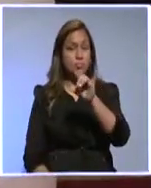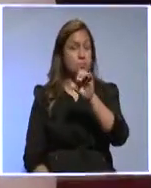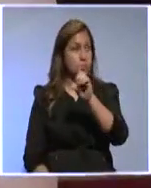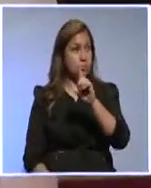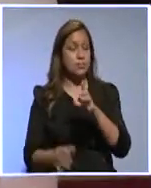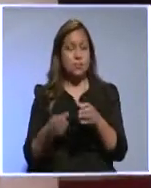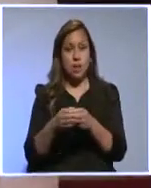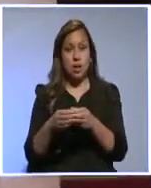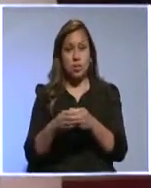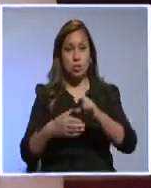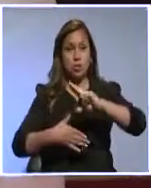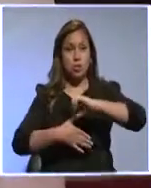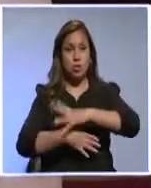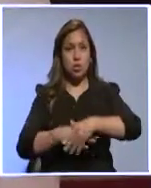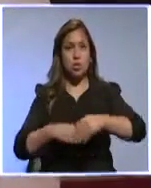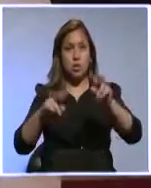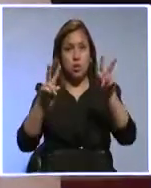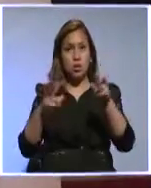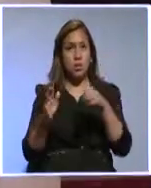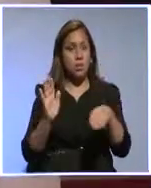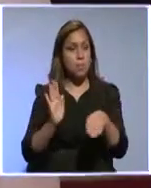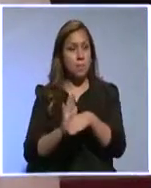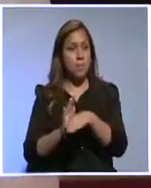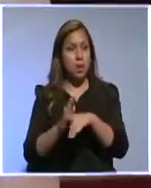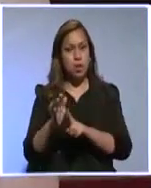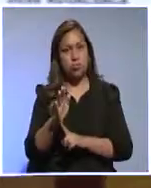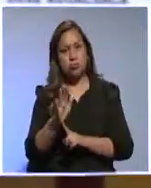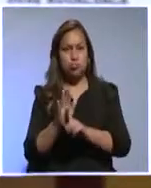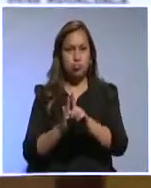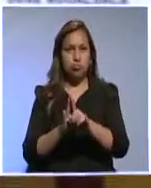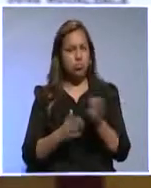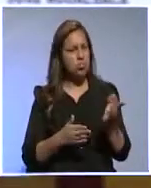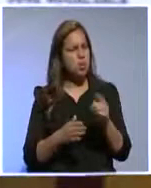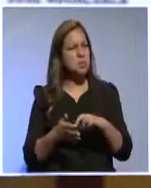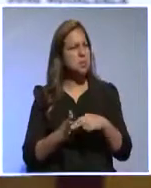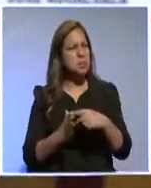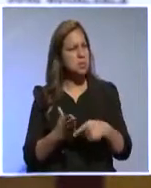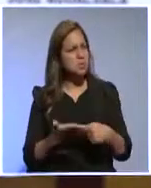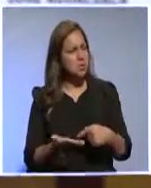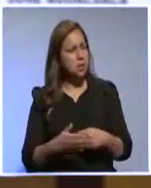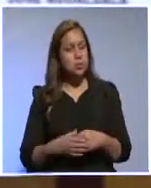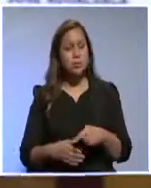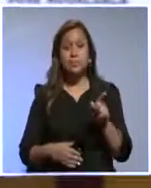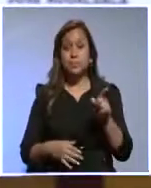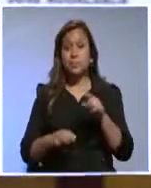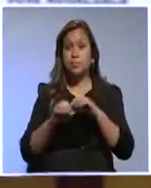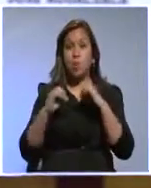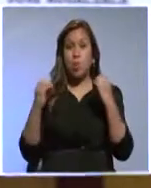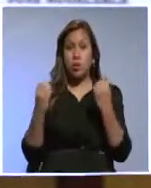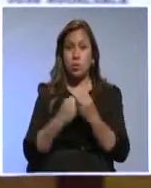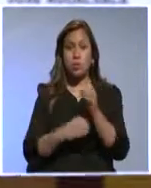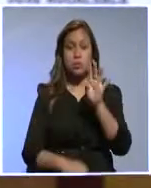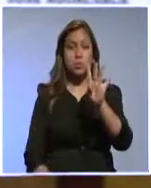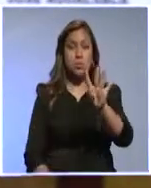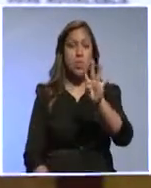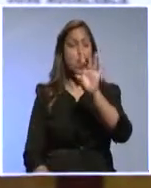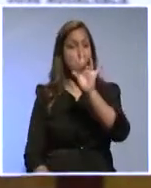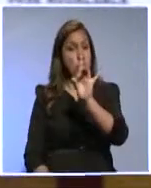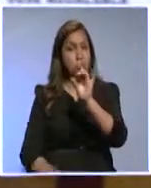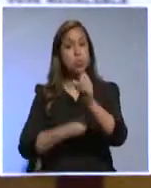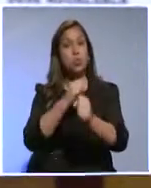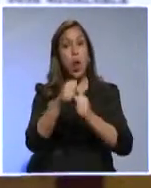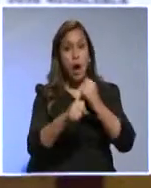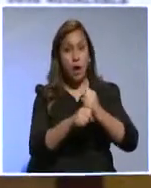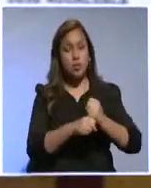Latinoamericana de Instituciones Financieras para el Desarrollo. Perfecto, mira, ALIDE es una organización que se crea hace 48 años, o sea, tenemos 48